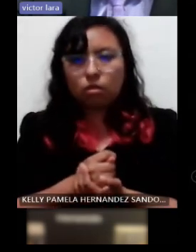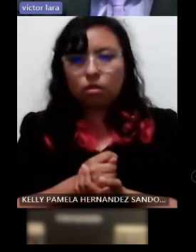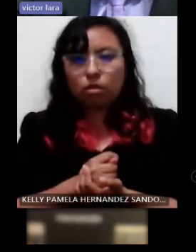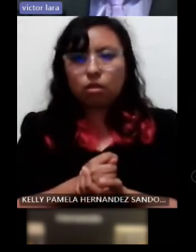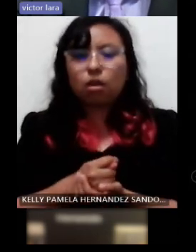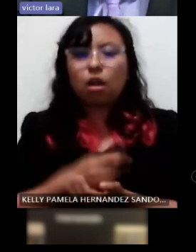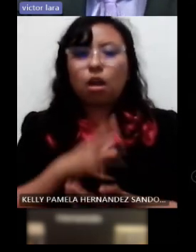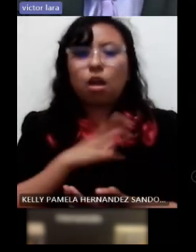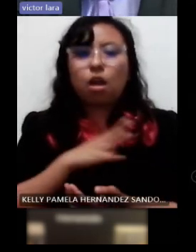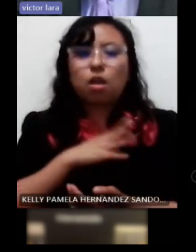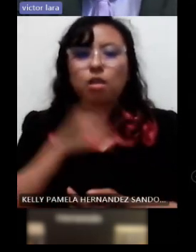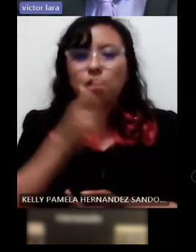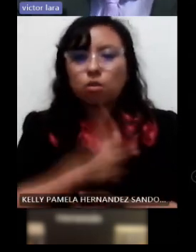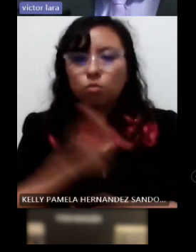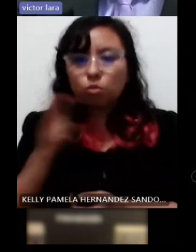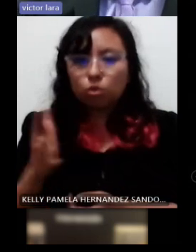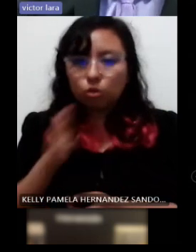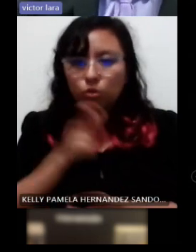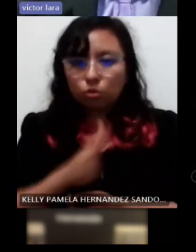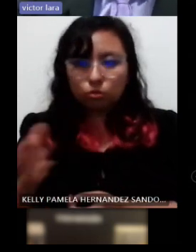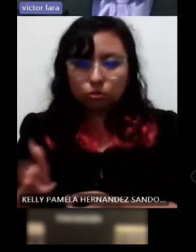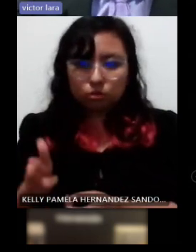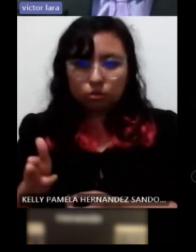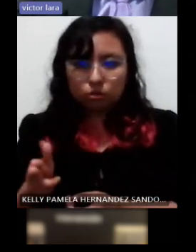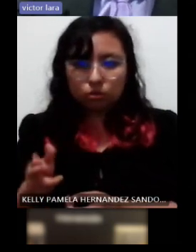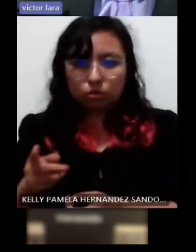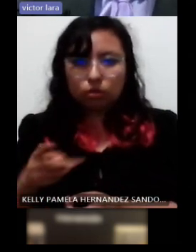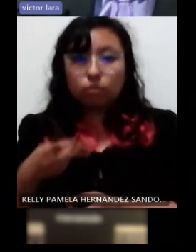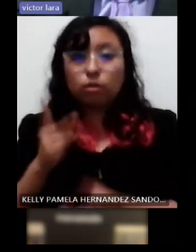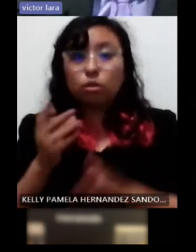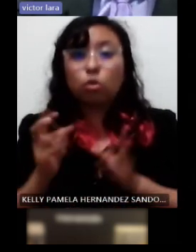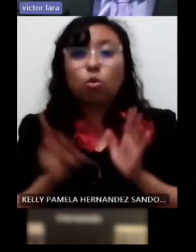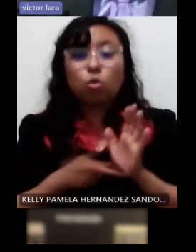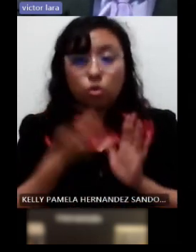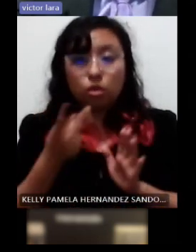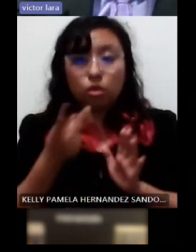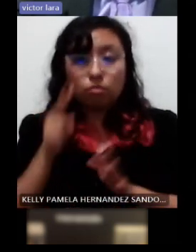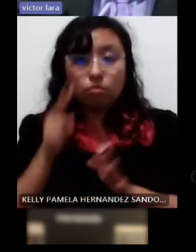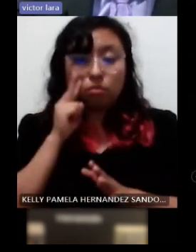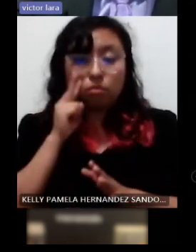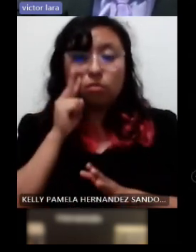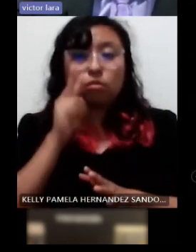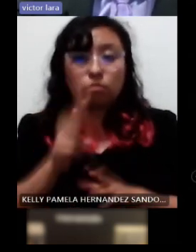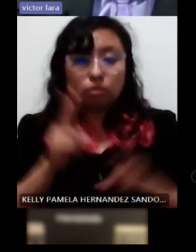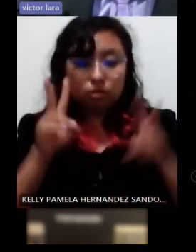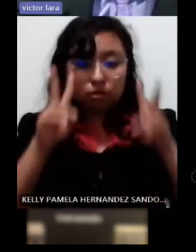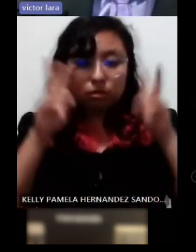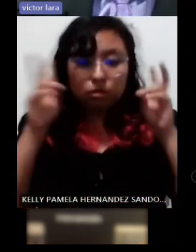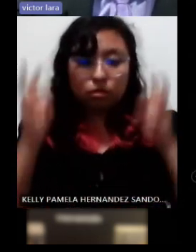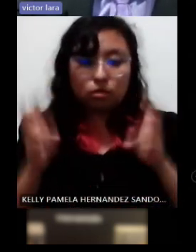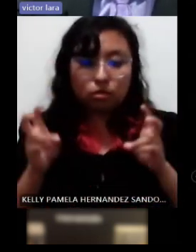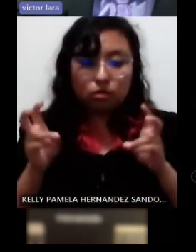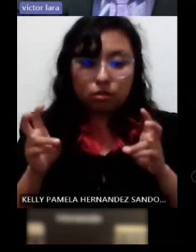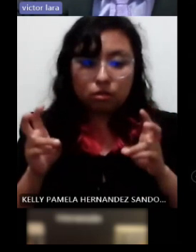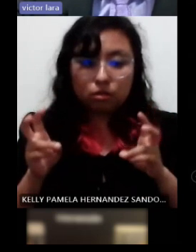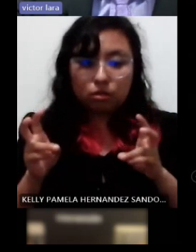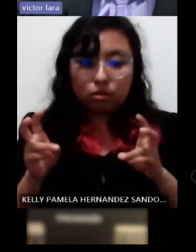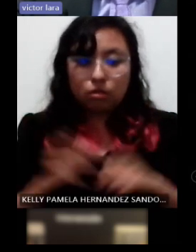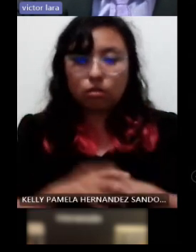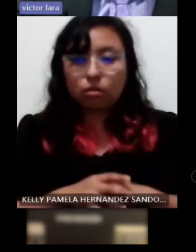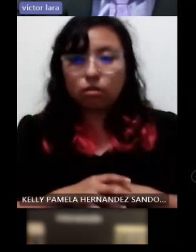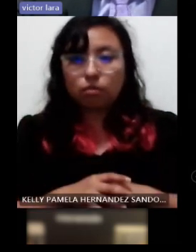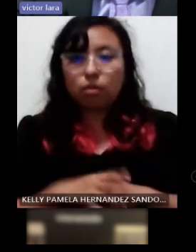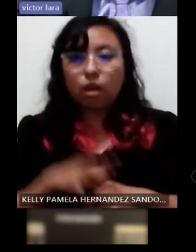hipoacusia bilateral y nuevamente nos encontramos con esta situación de que desafortunadamente a las experiencias que ha tenido